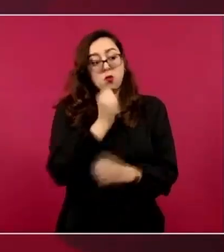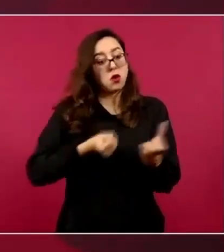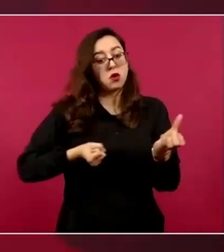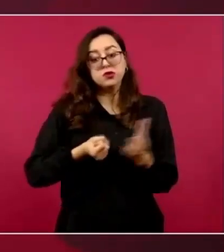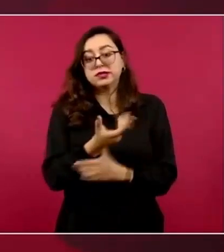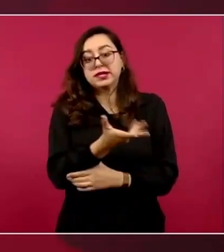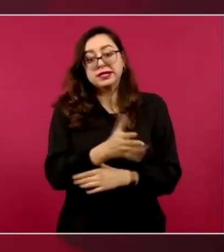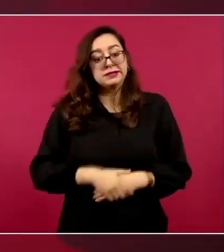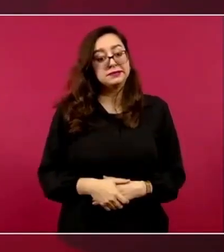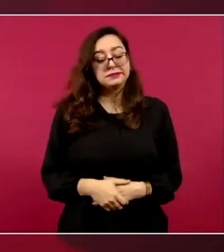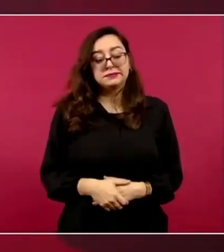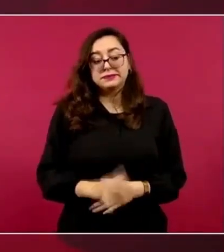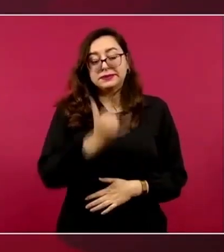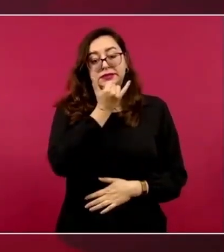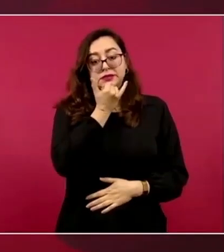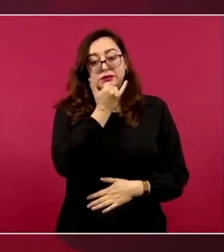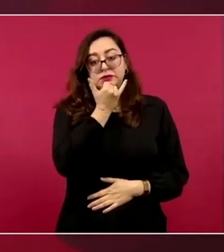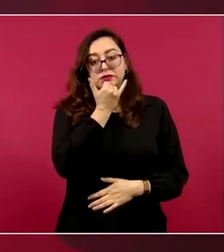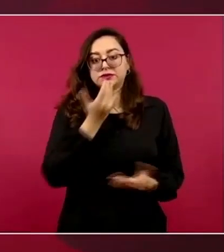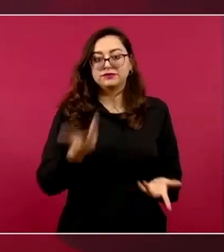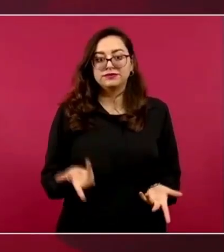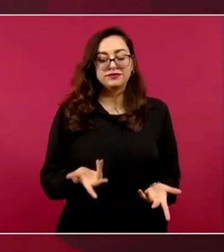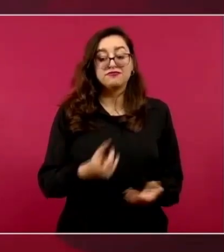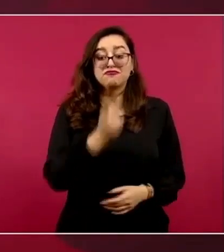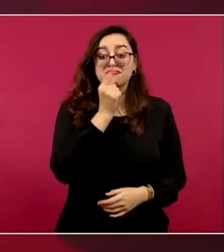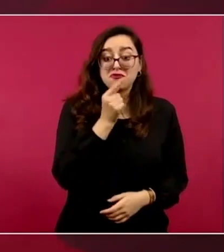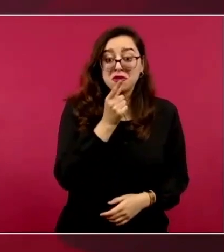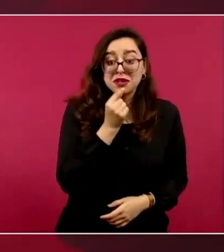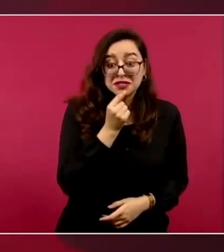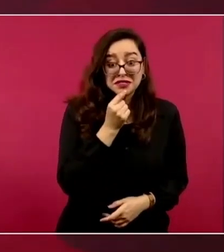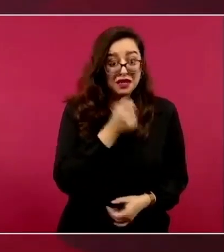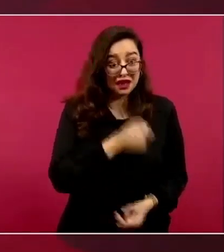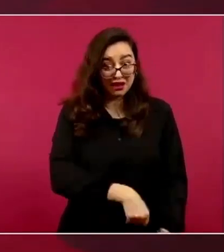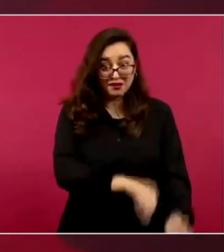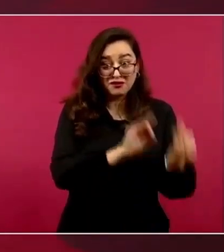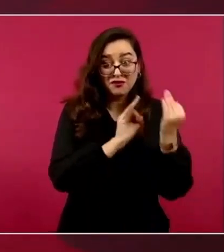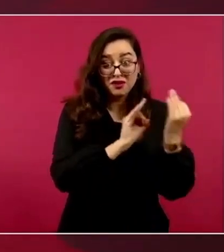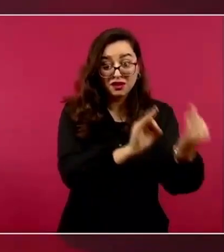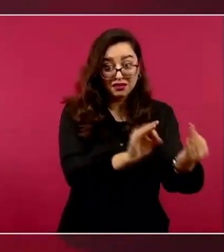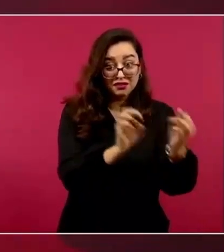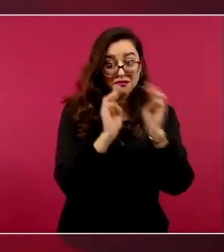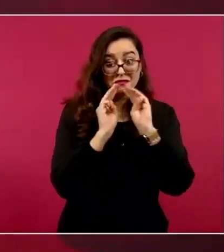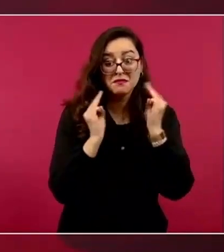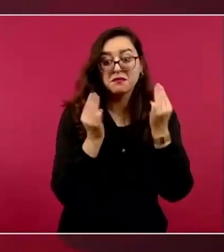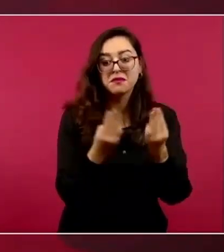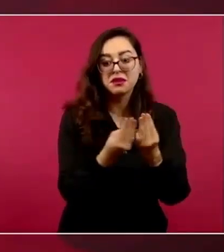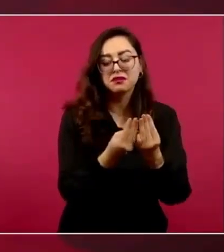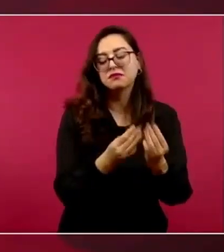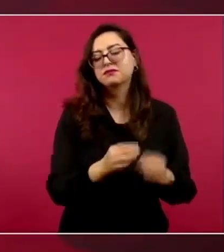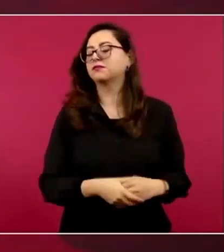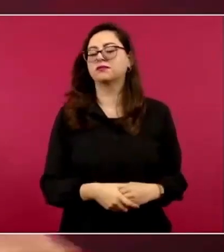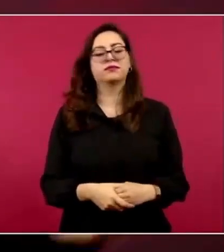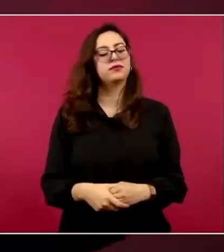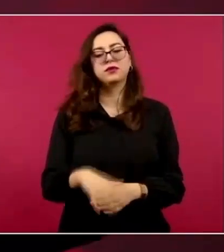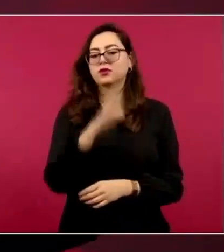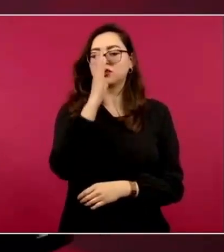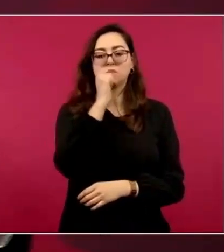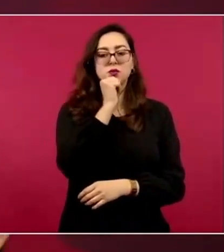estatales, las policías municipales no pueden. La Policía Federal que existía